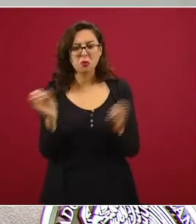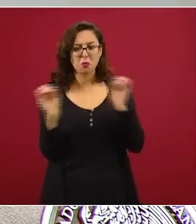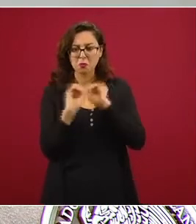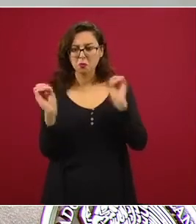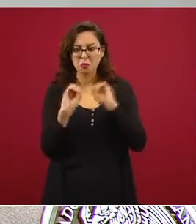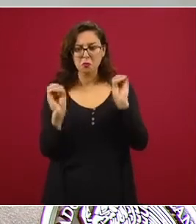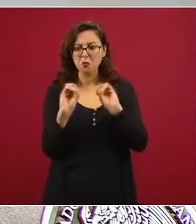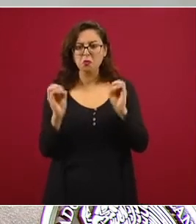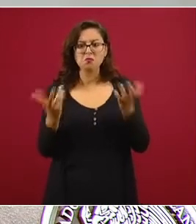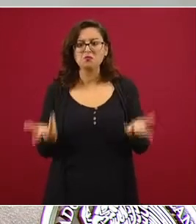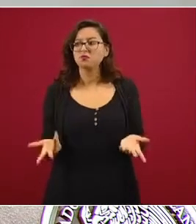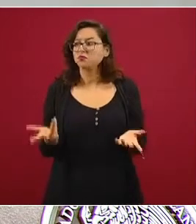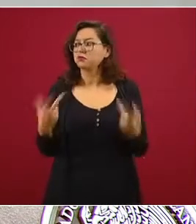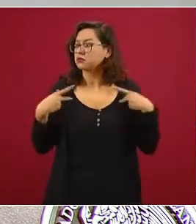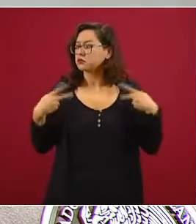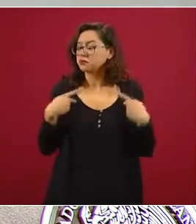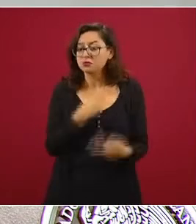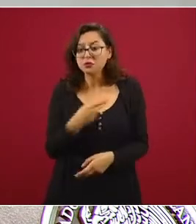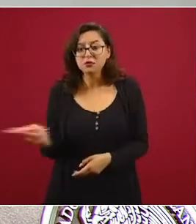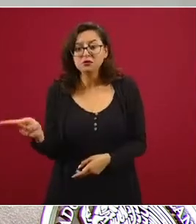no hay pobreza,